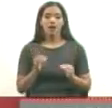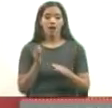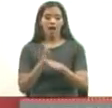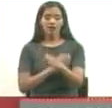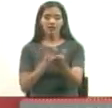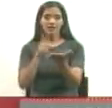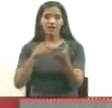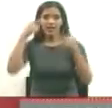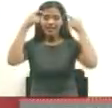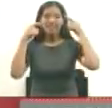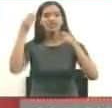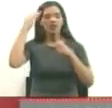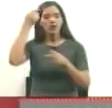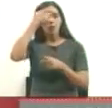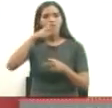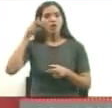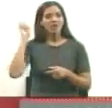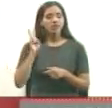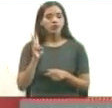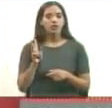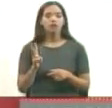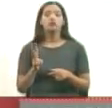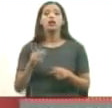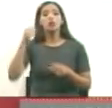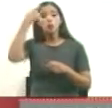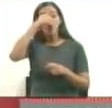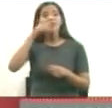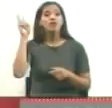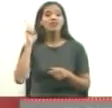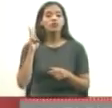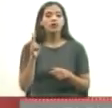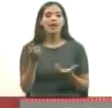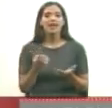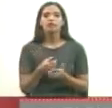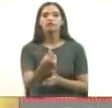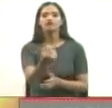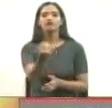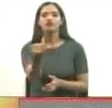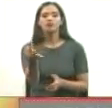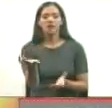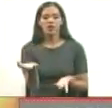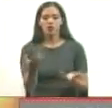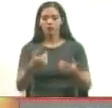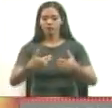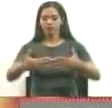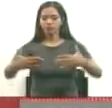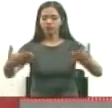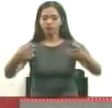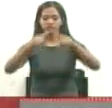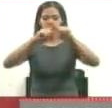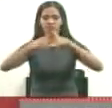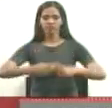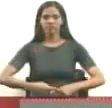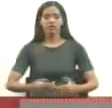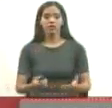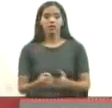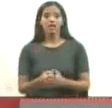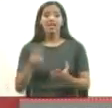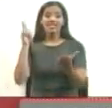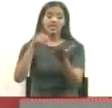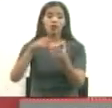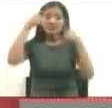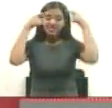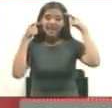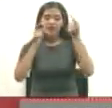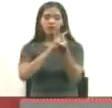esto lo sabe el pueblo de Venezuela. El pueblo de Venezuela era un número. Una estadística. Y Hugo Chávez convirtió